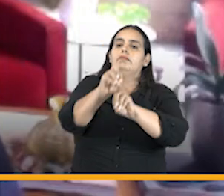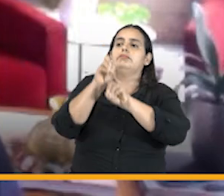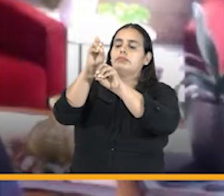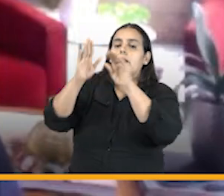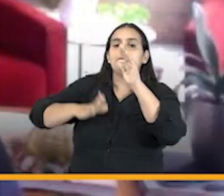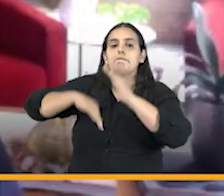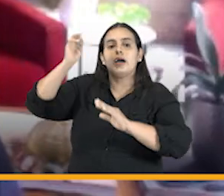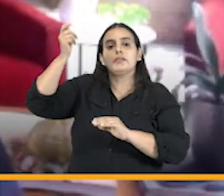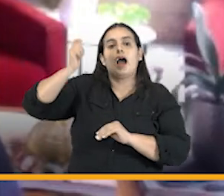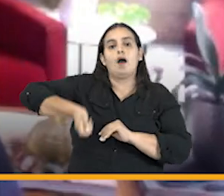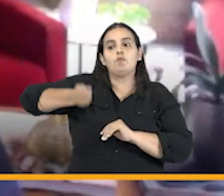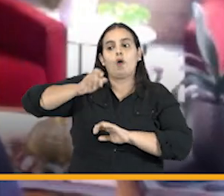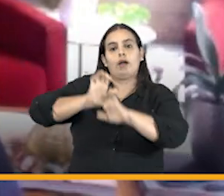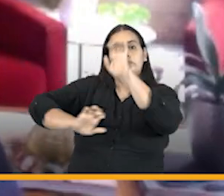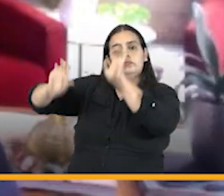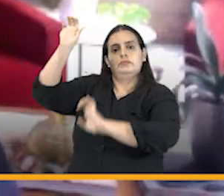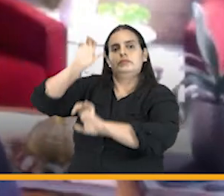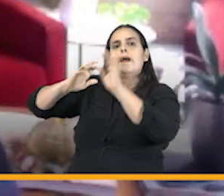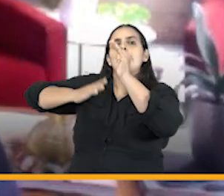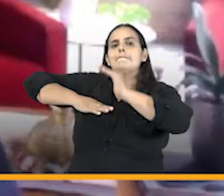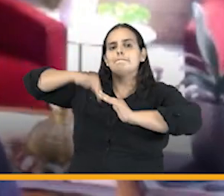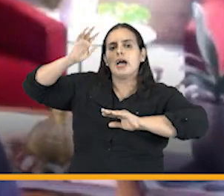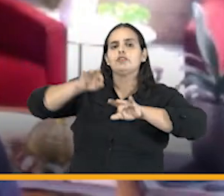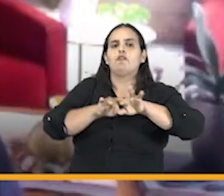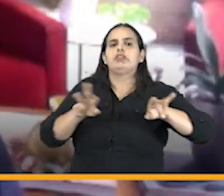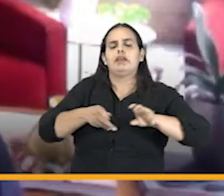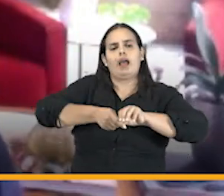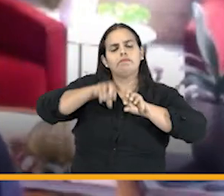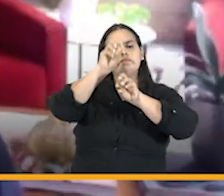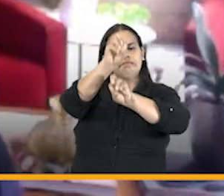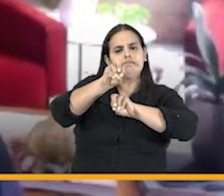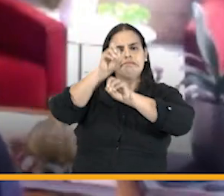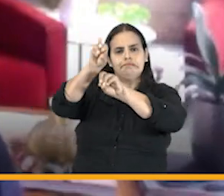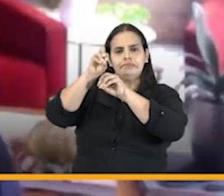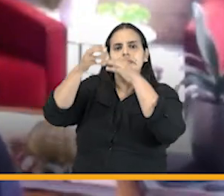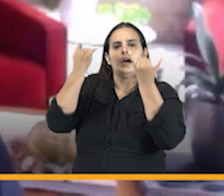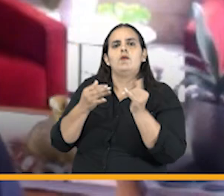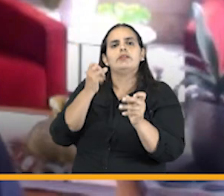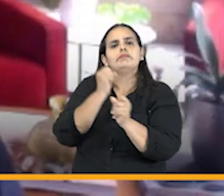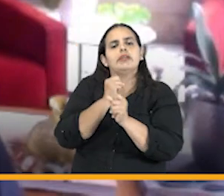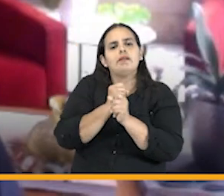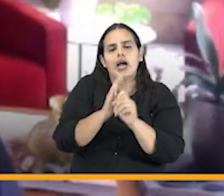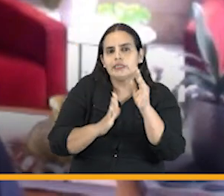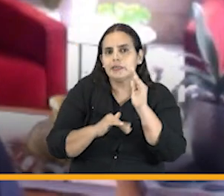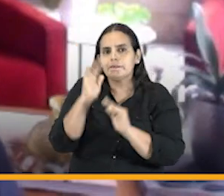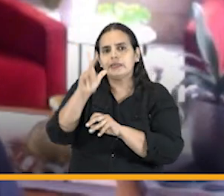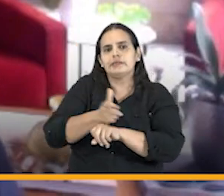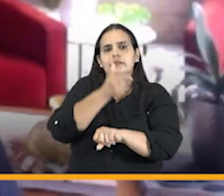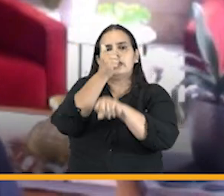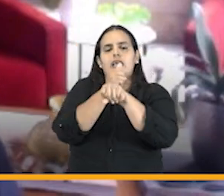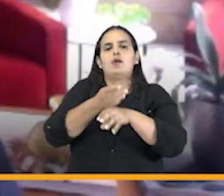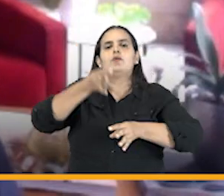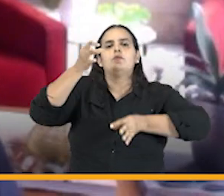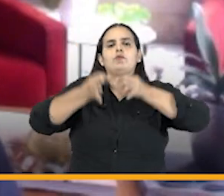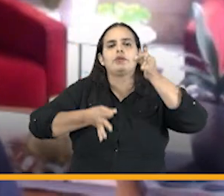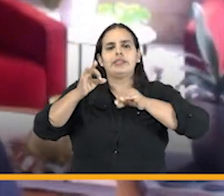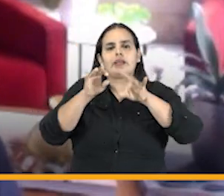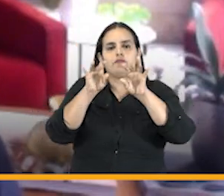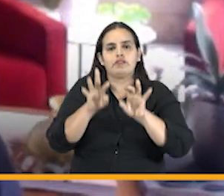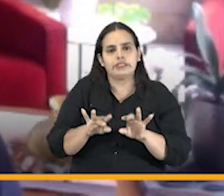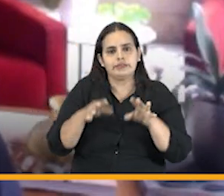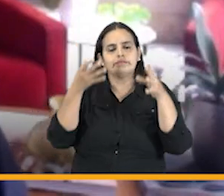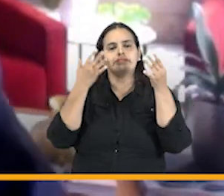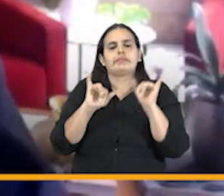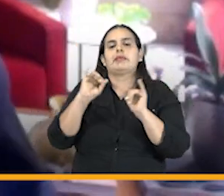abogados defensores hemos capacitado más oficinas estamos trabajando además en la gerencia jurídica de las oficinas